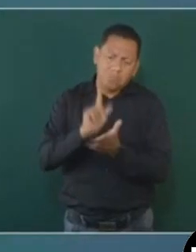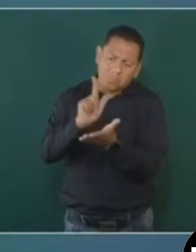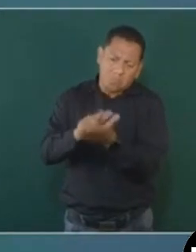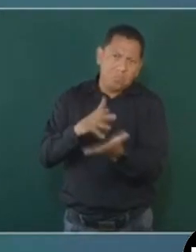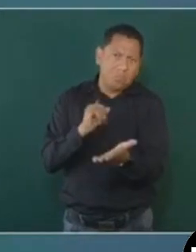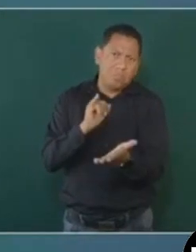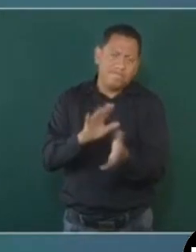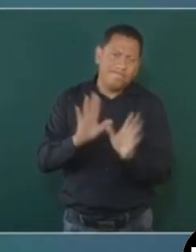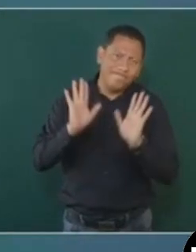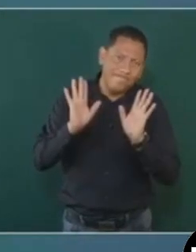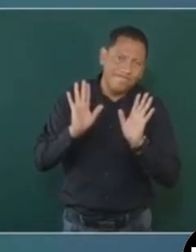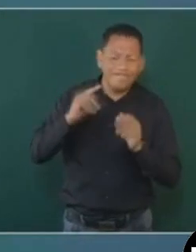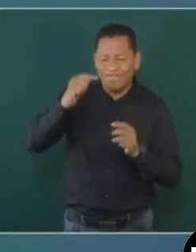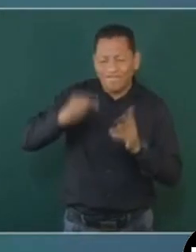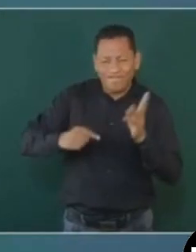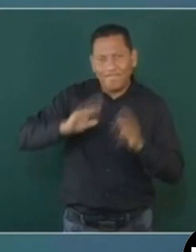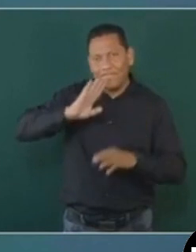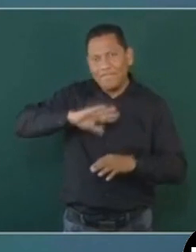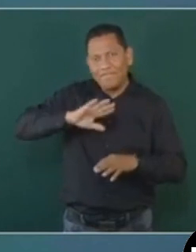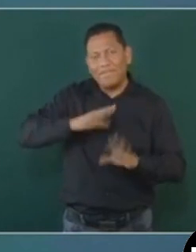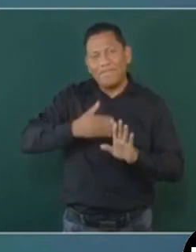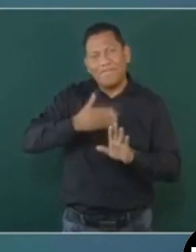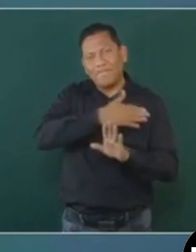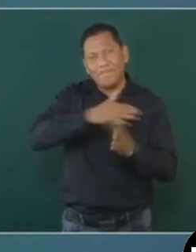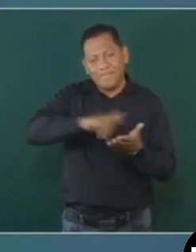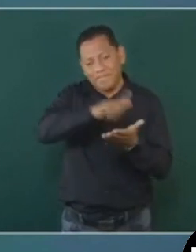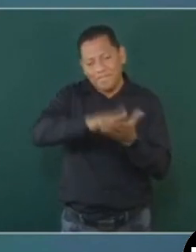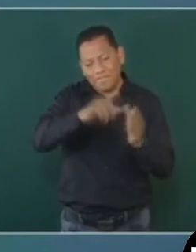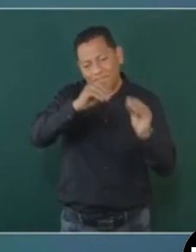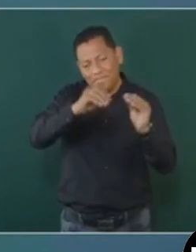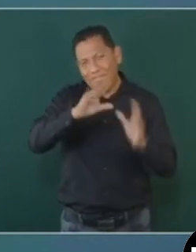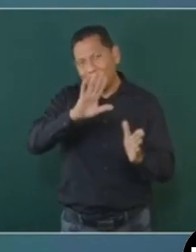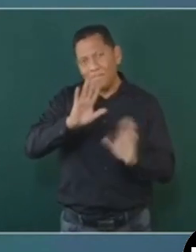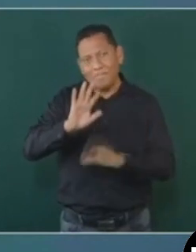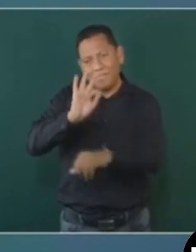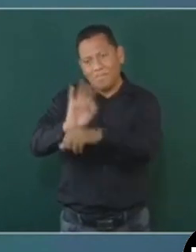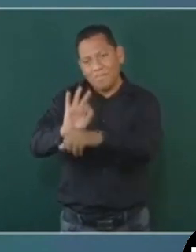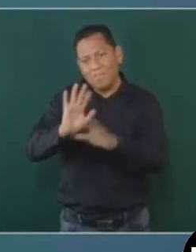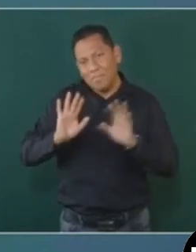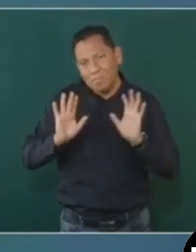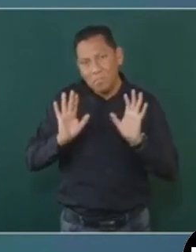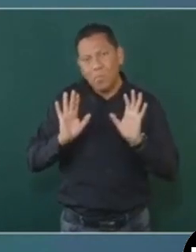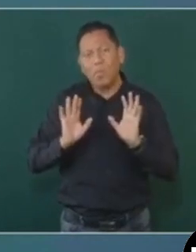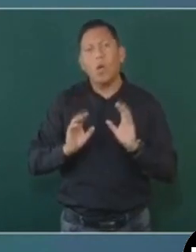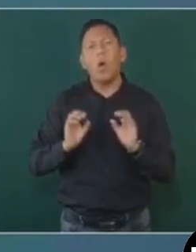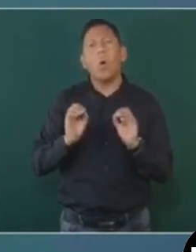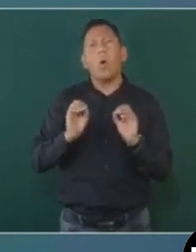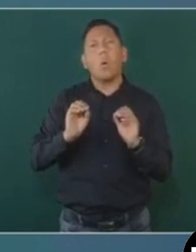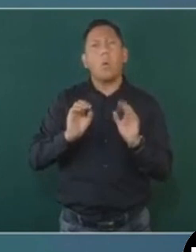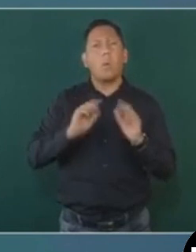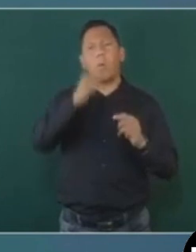triquiñuelas del amparo o de